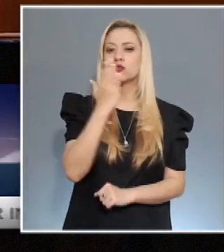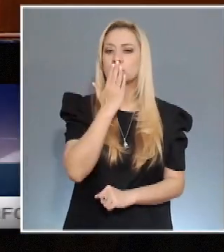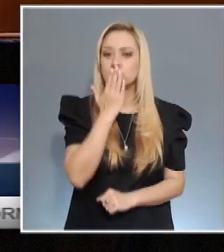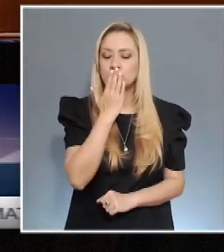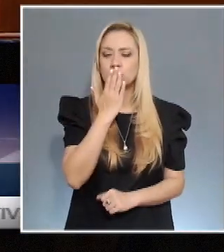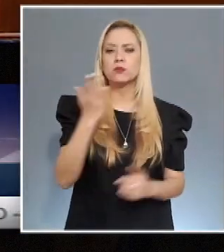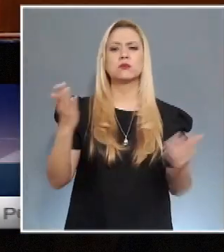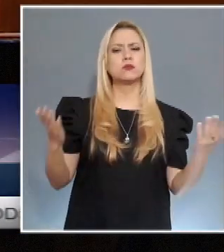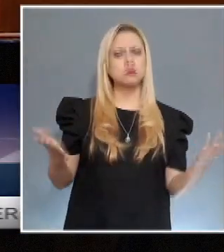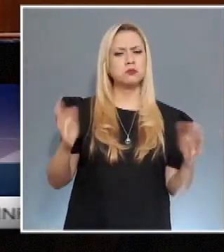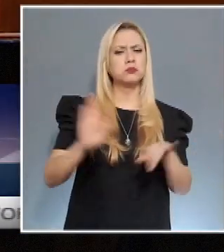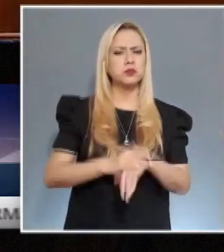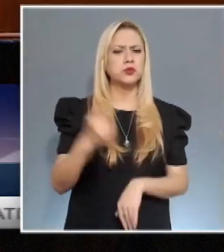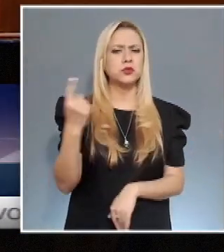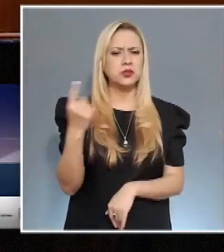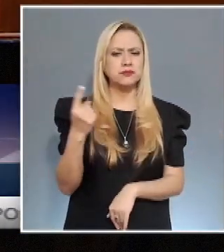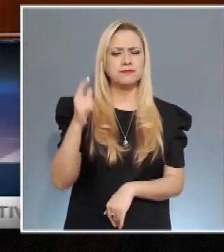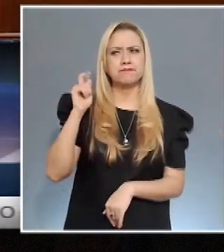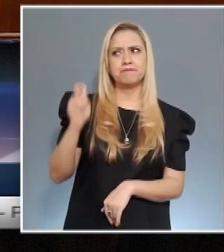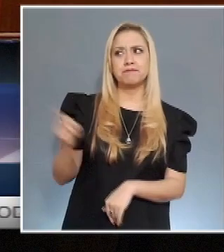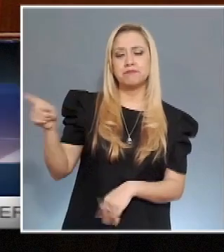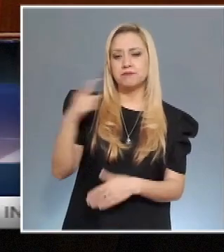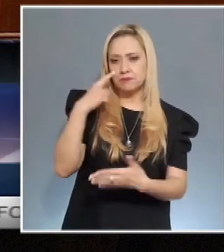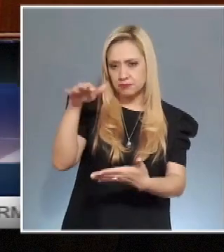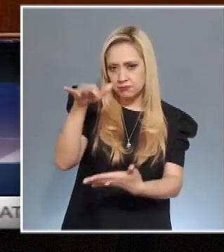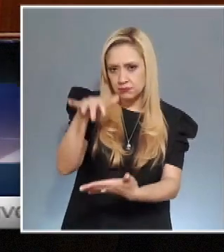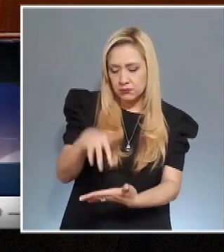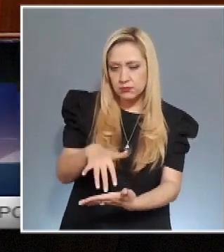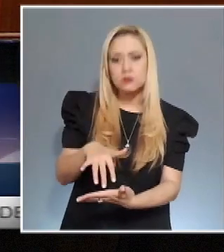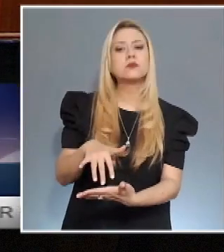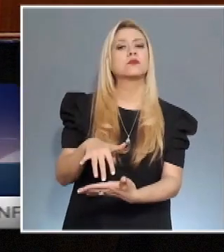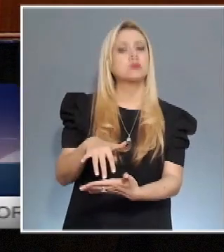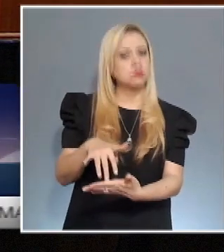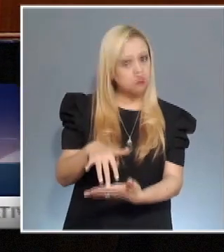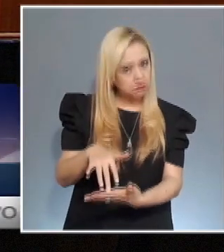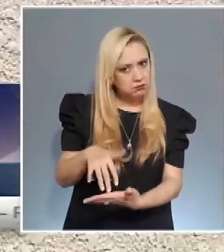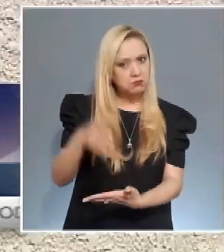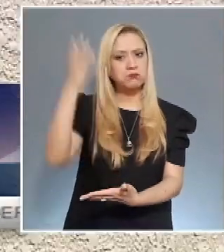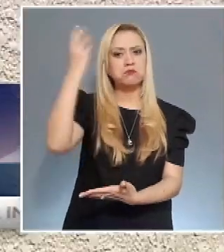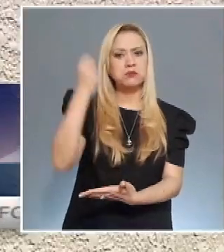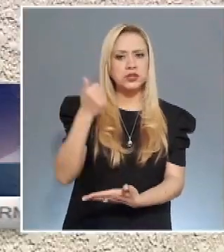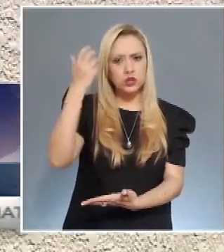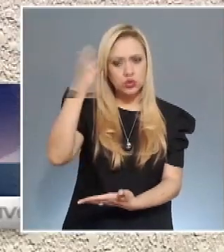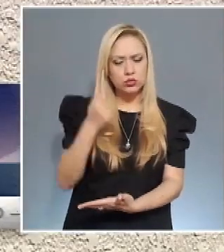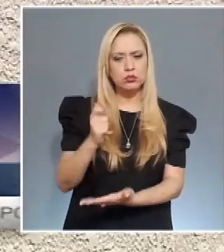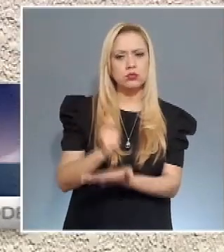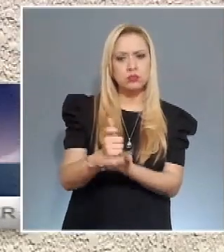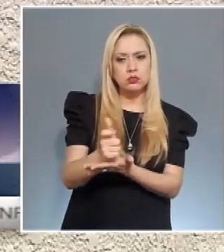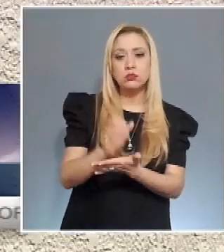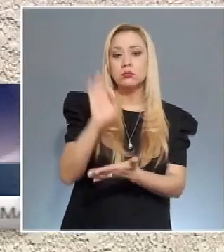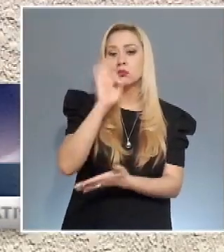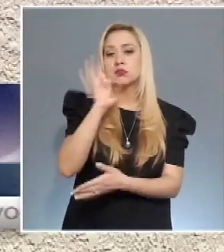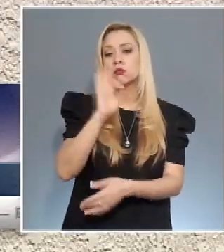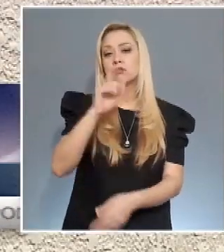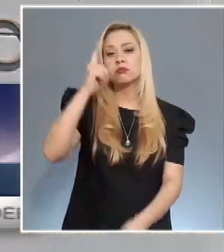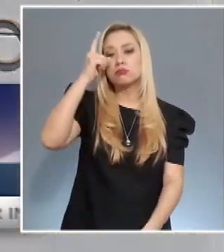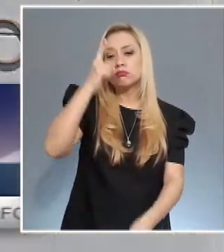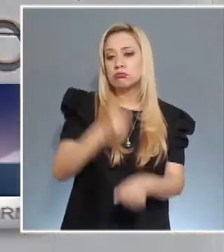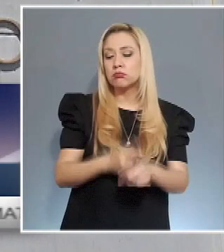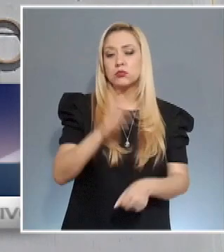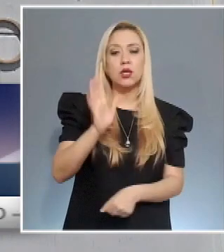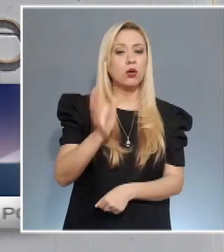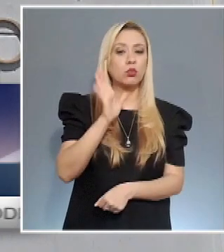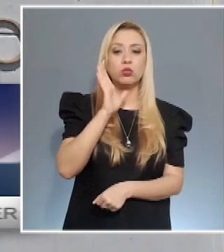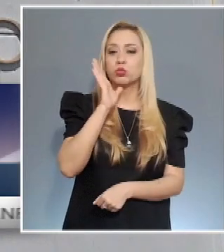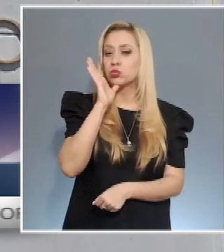el Congreso local dio este beneficio solo a los pensionados por invalidez en ejercicio de su libertad legislativa y